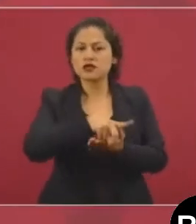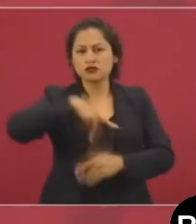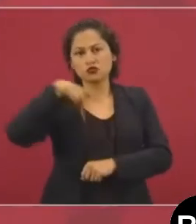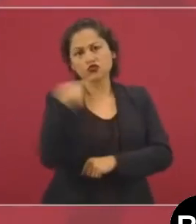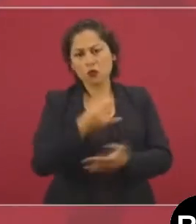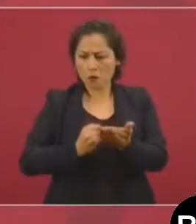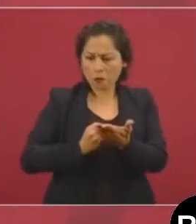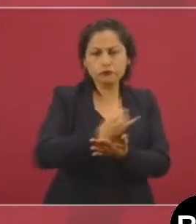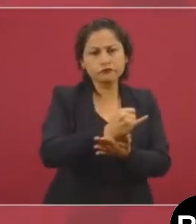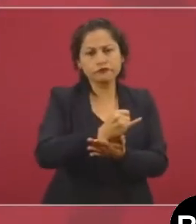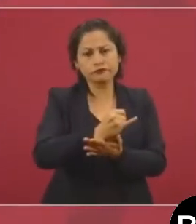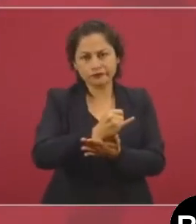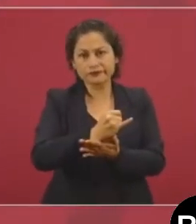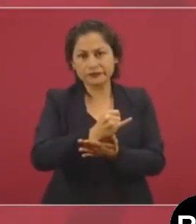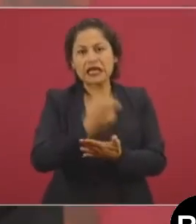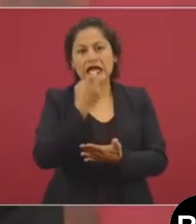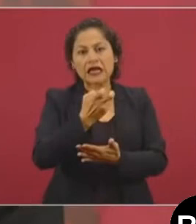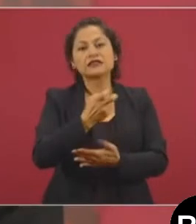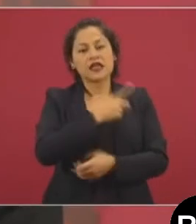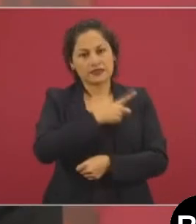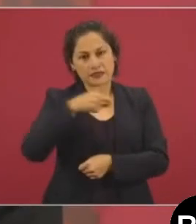hacerse realidad la democracia.